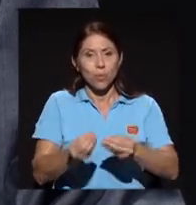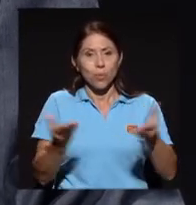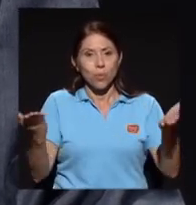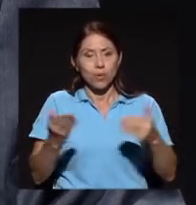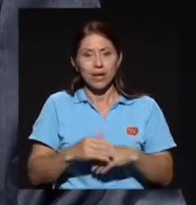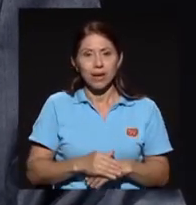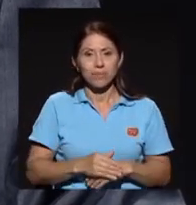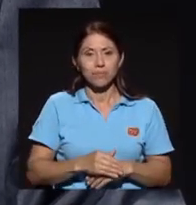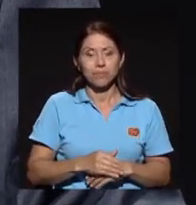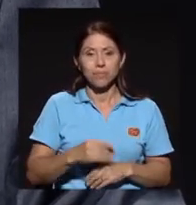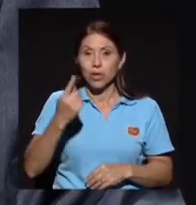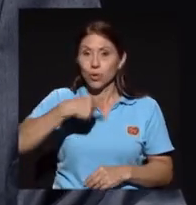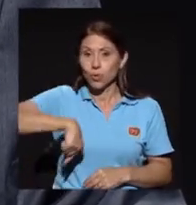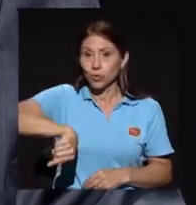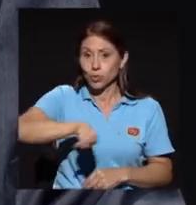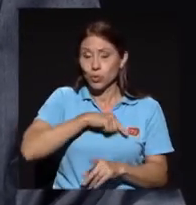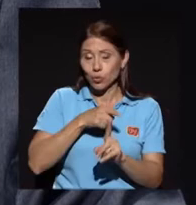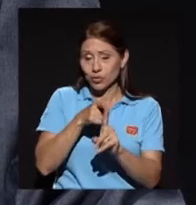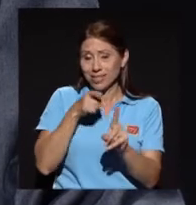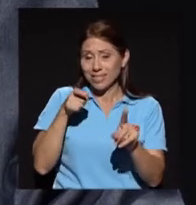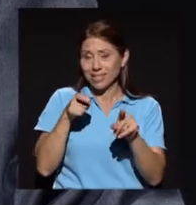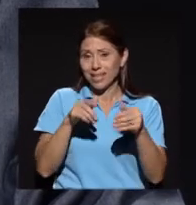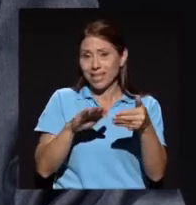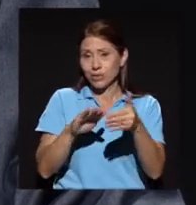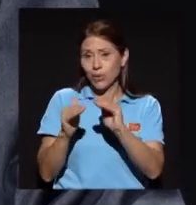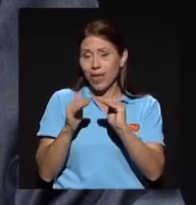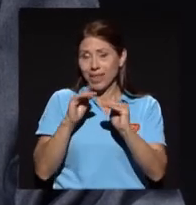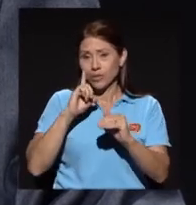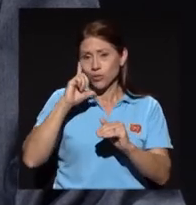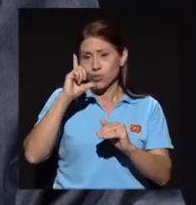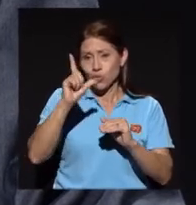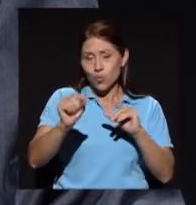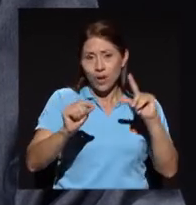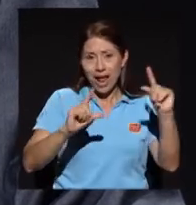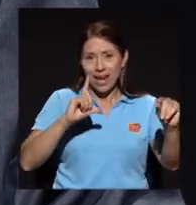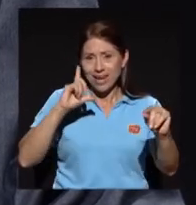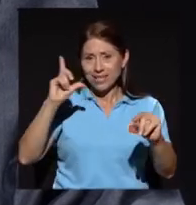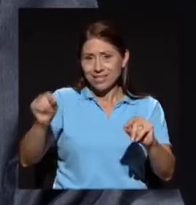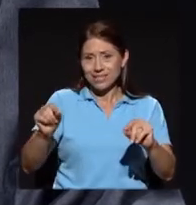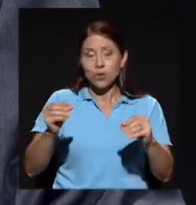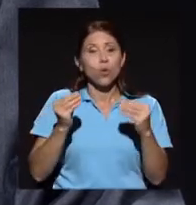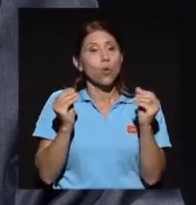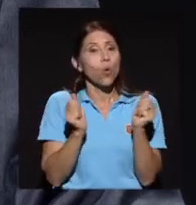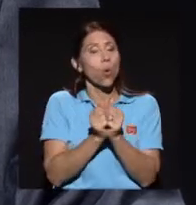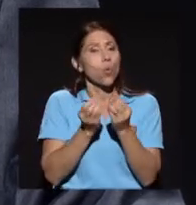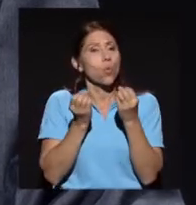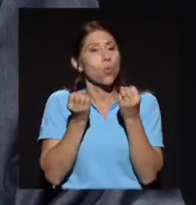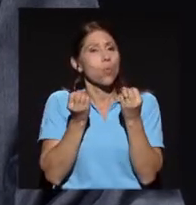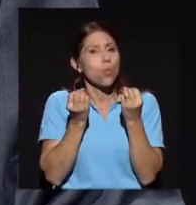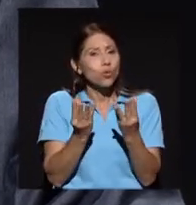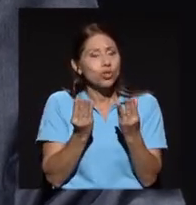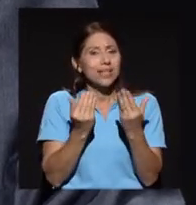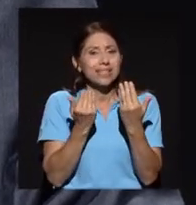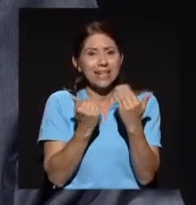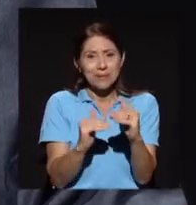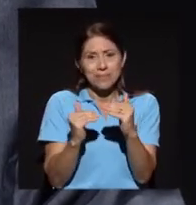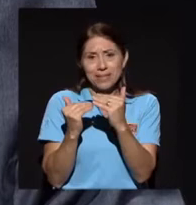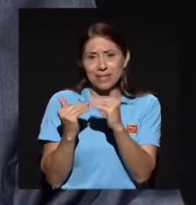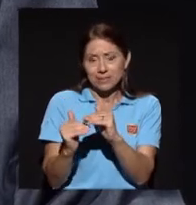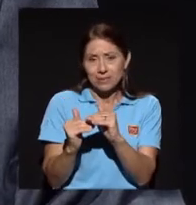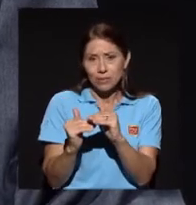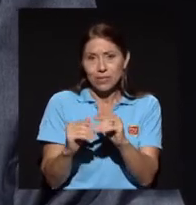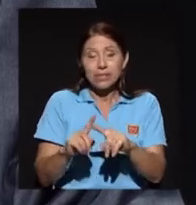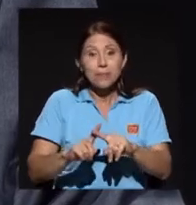Venimos de ciudades rurales de muchas limitaciones, pero que si no han sido